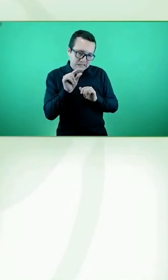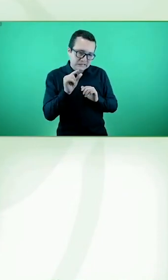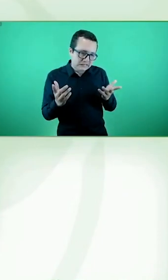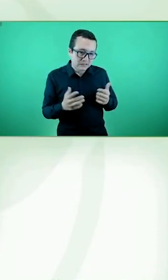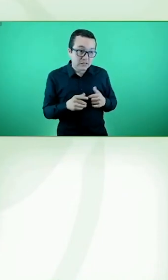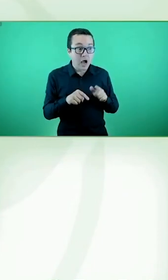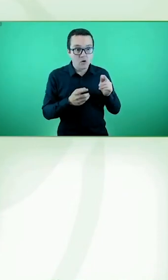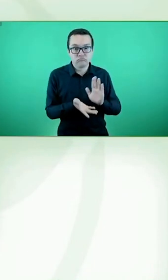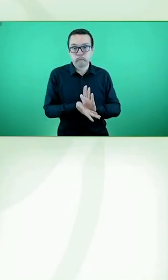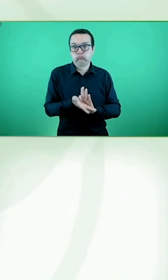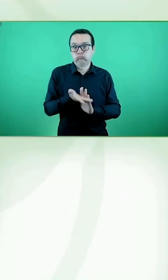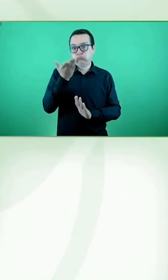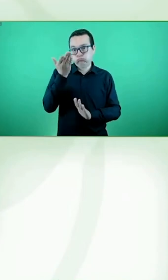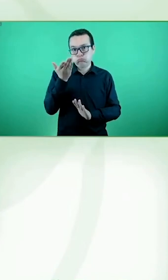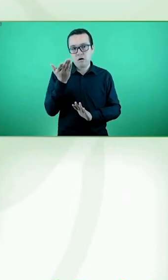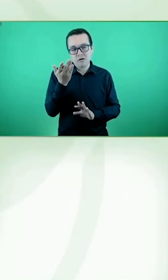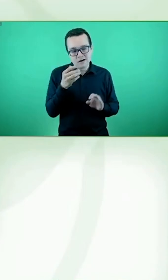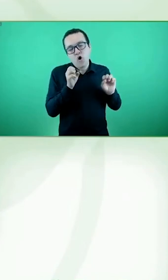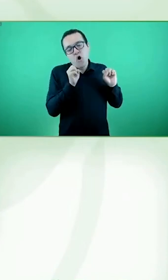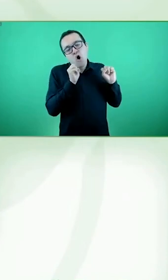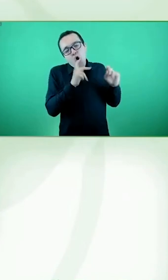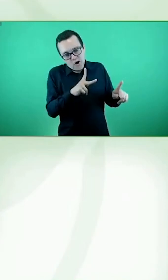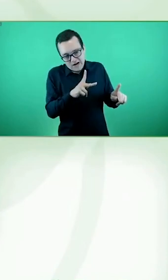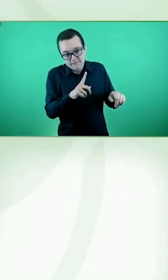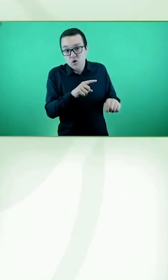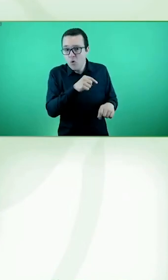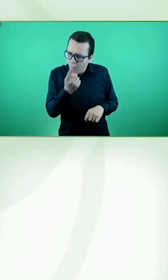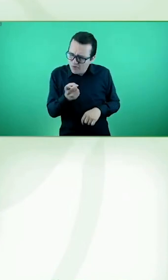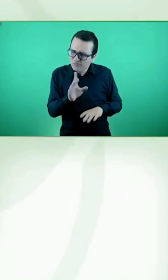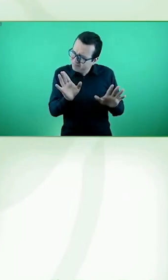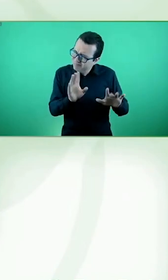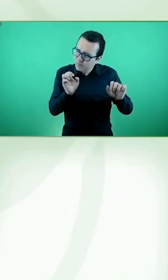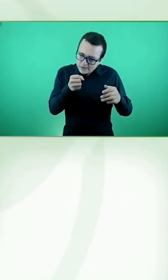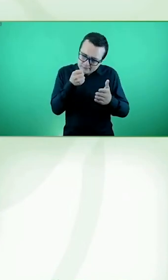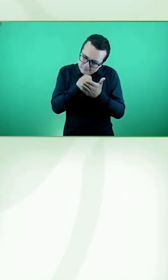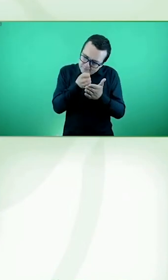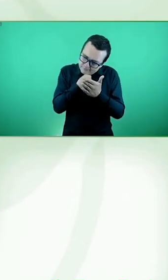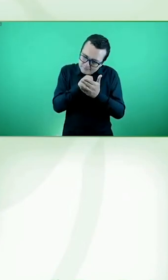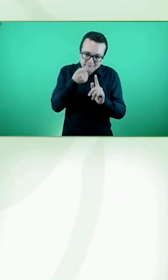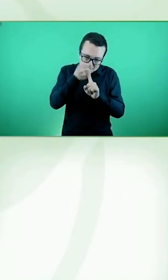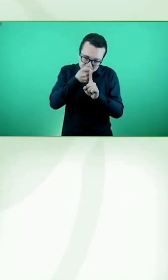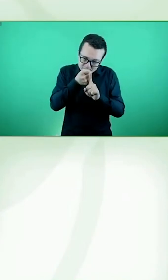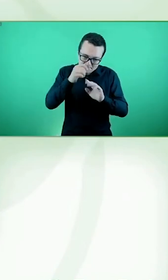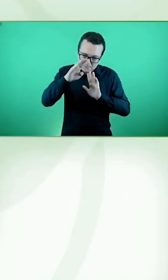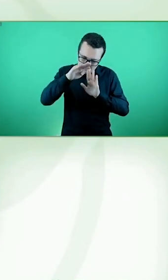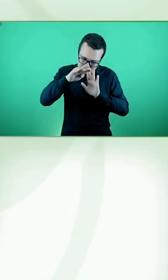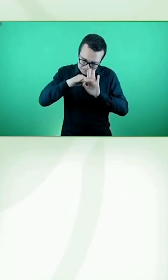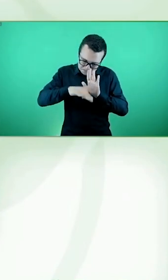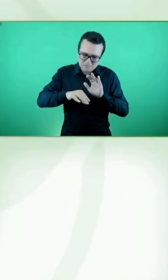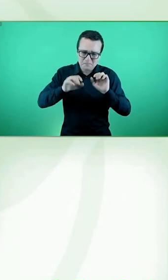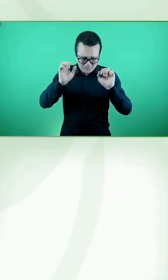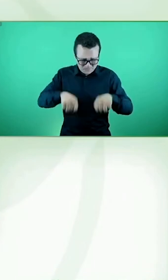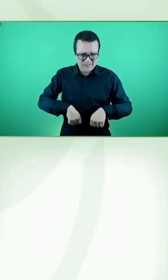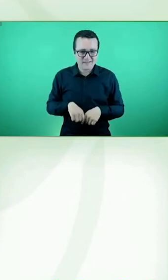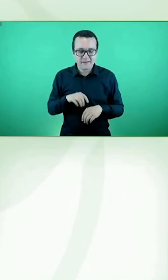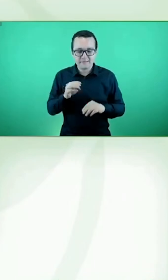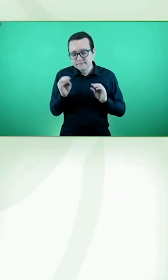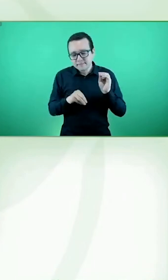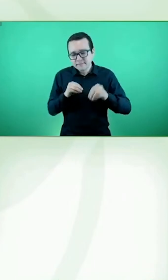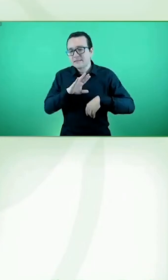interés ponerle intención y tener en mente esos criterios del diseño universal y para todas las personas